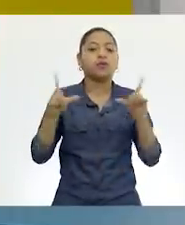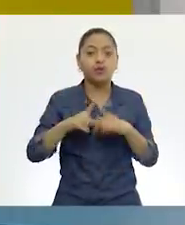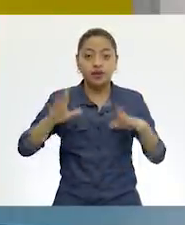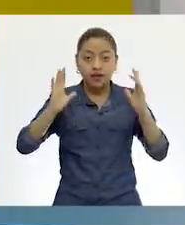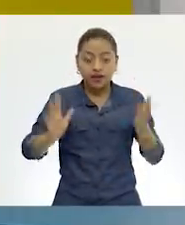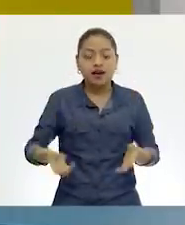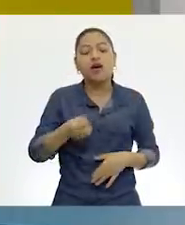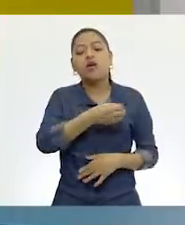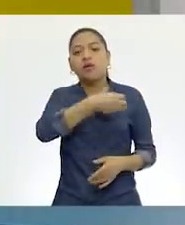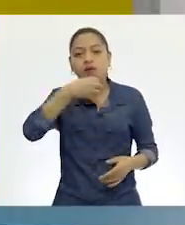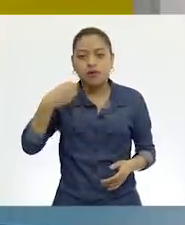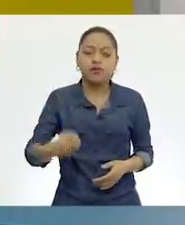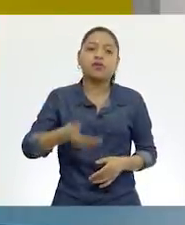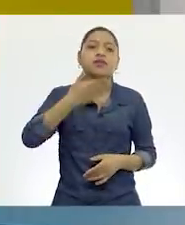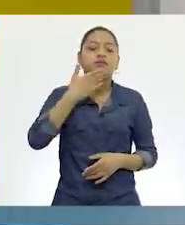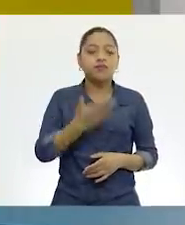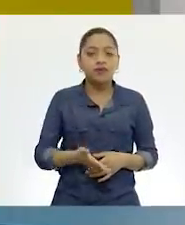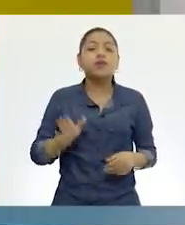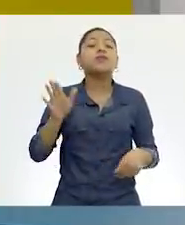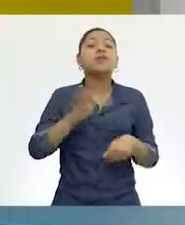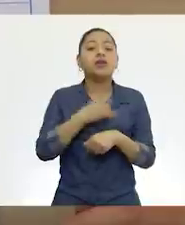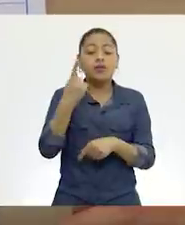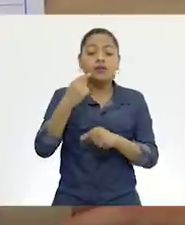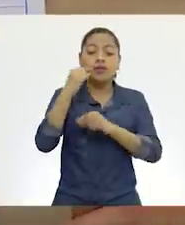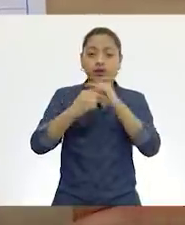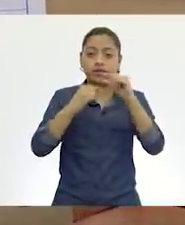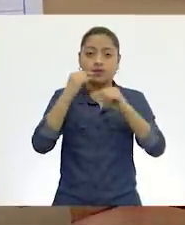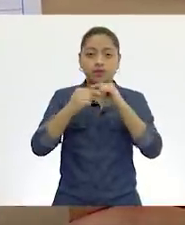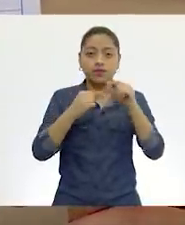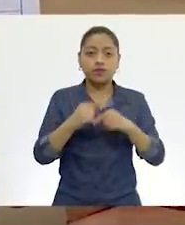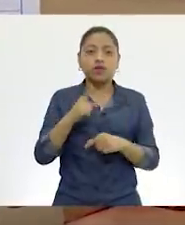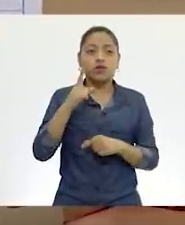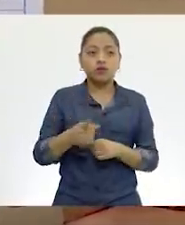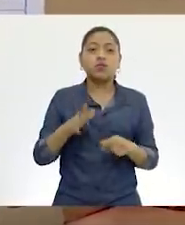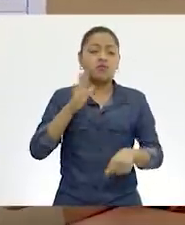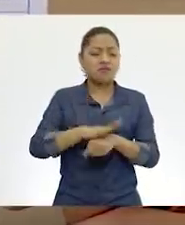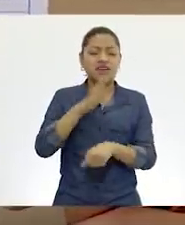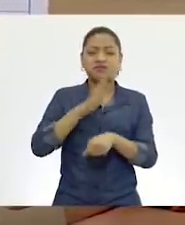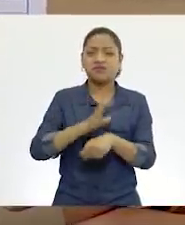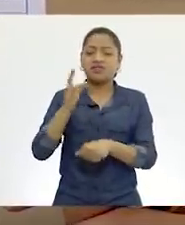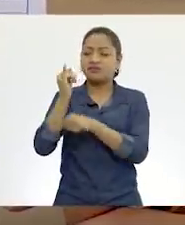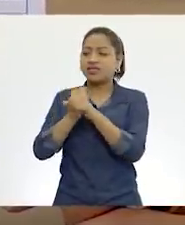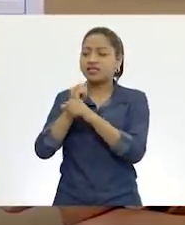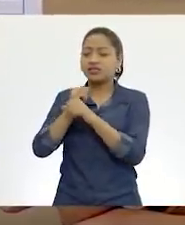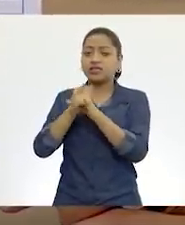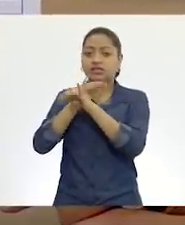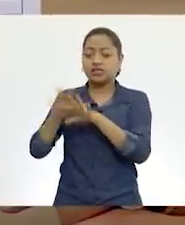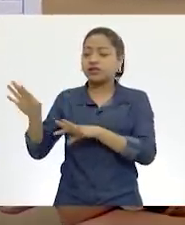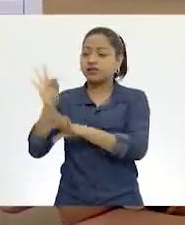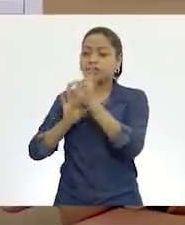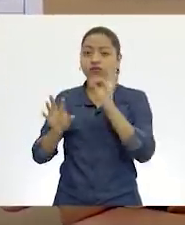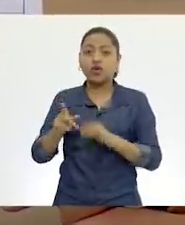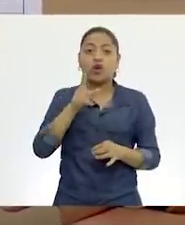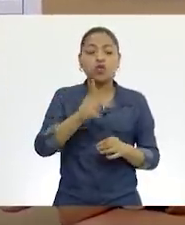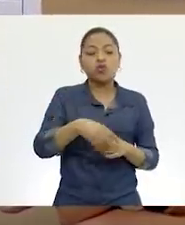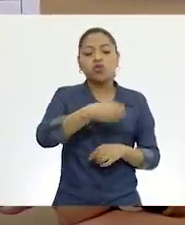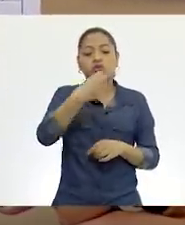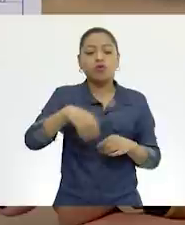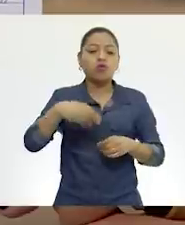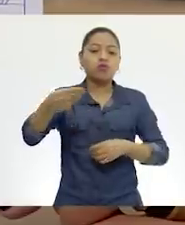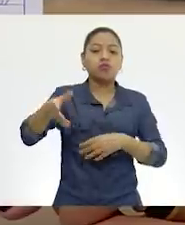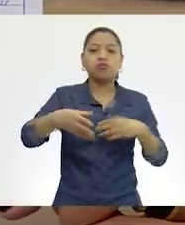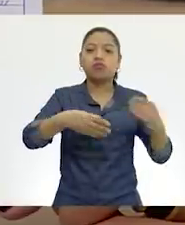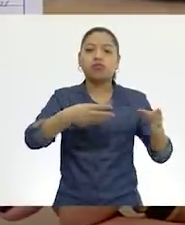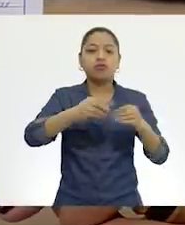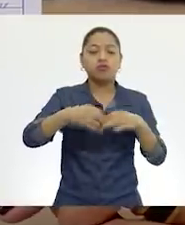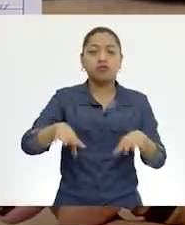organizalas muy bien porque poco a poco estamos recabando más información. Entonces, si tú las tienes dispersas y a